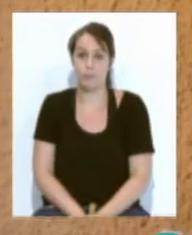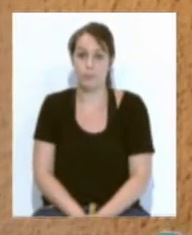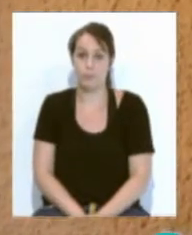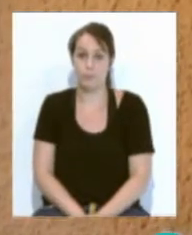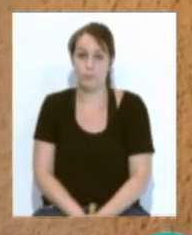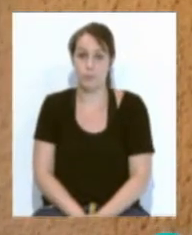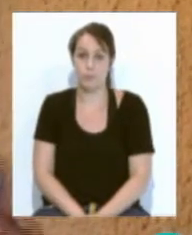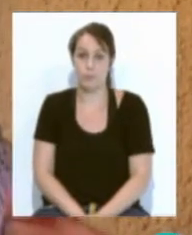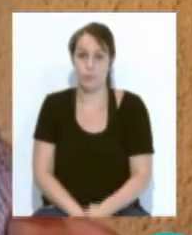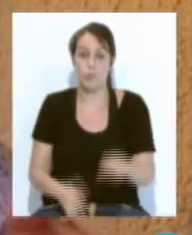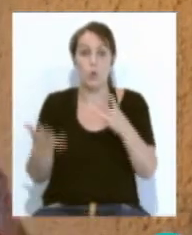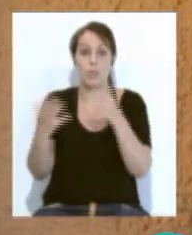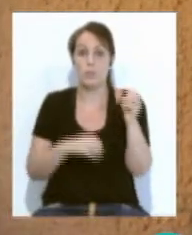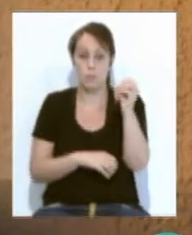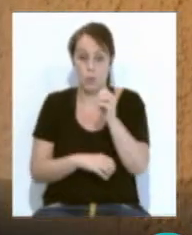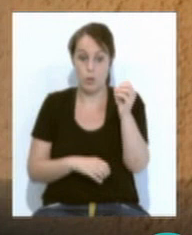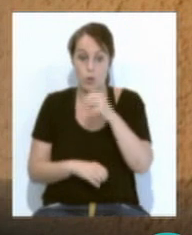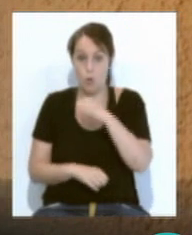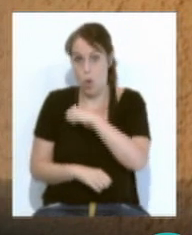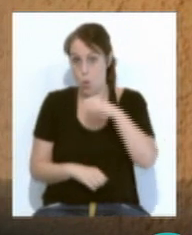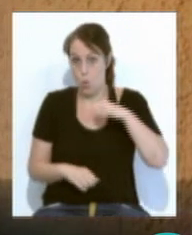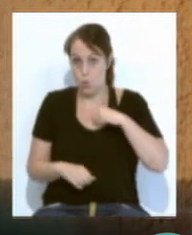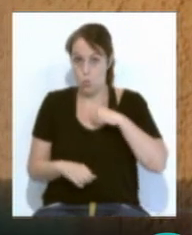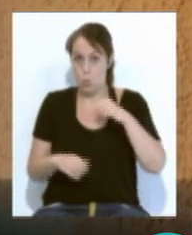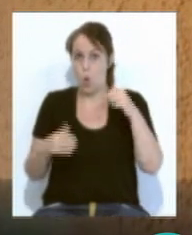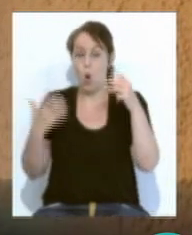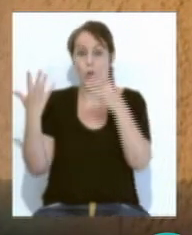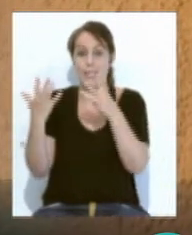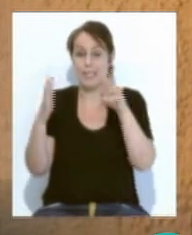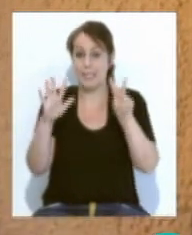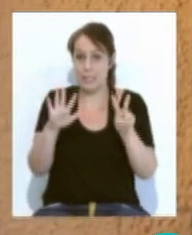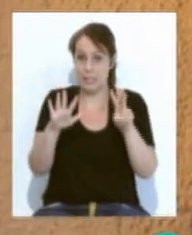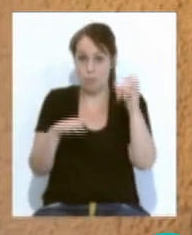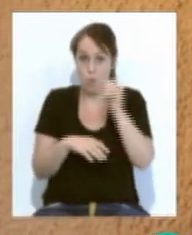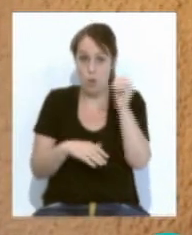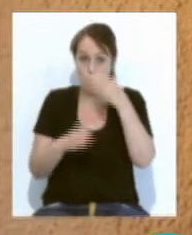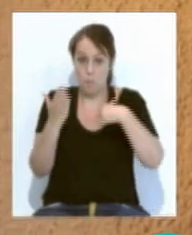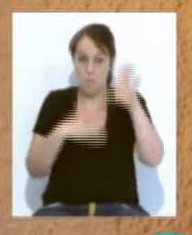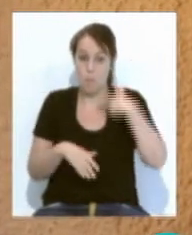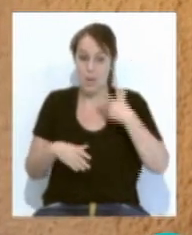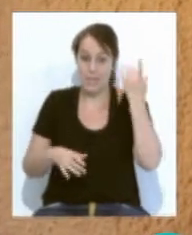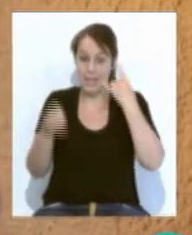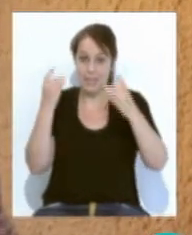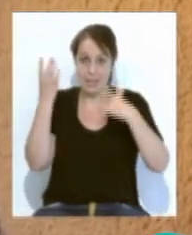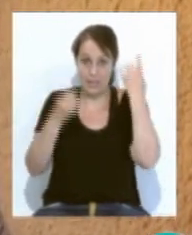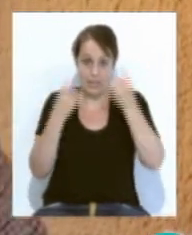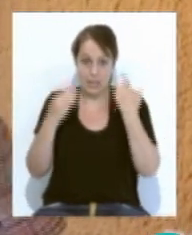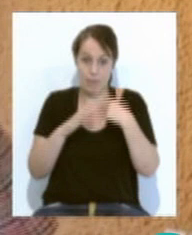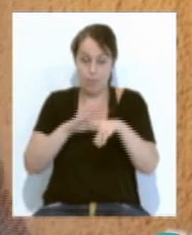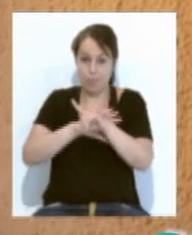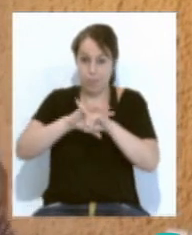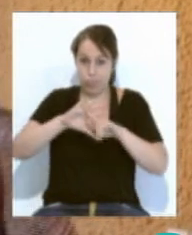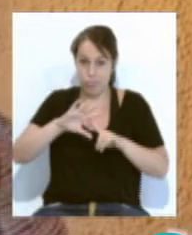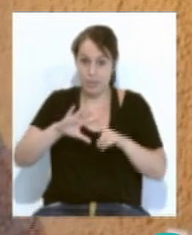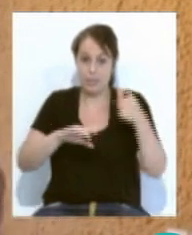Más del 80% de los autónomos, el 87% tienen una caída de actividad este año. Caída que